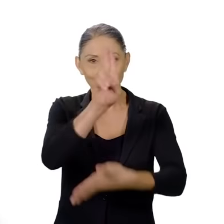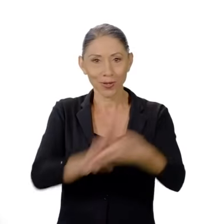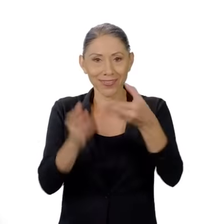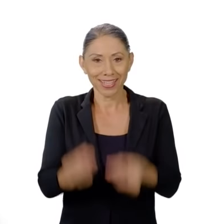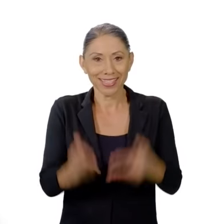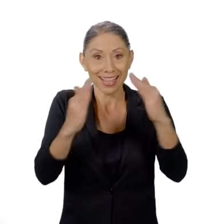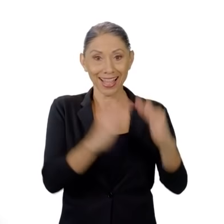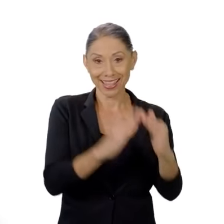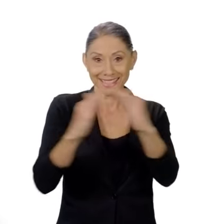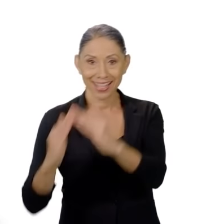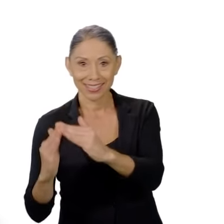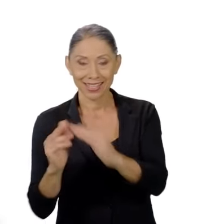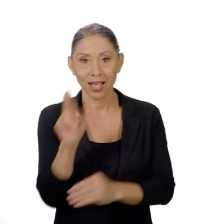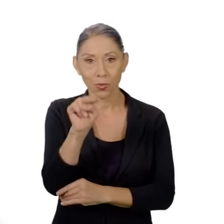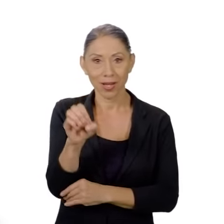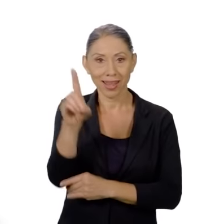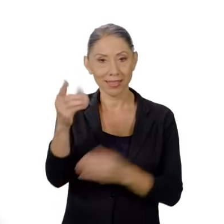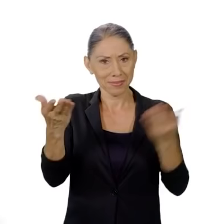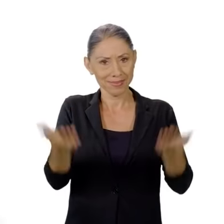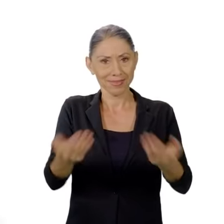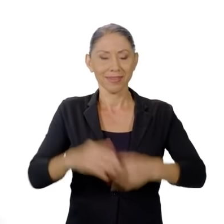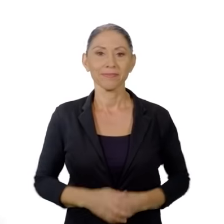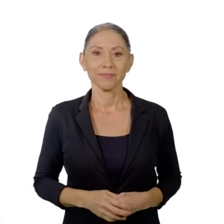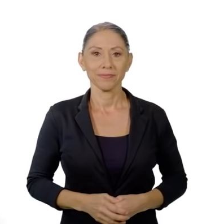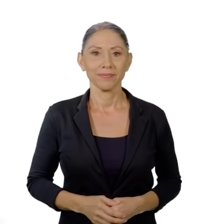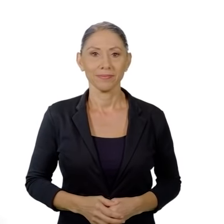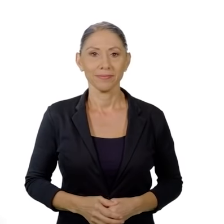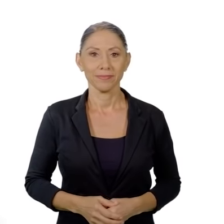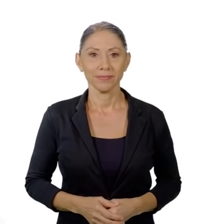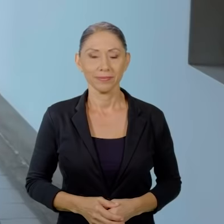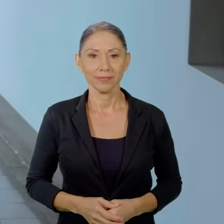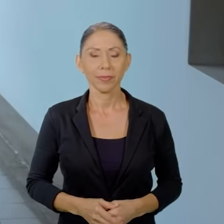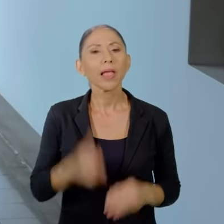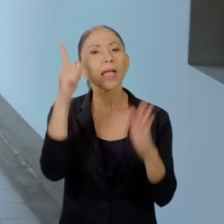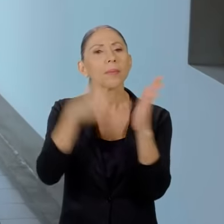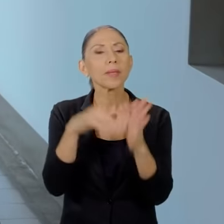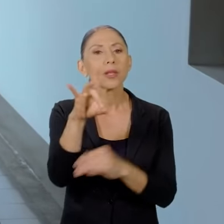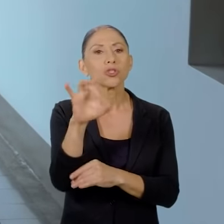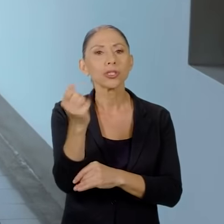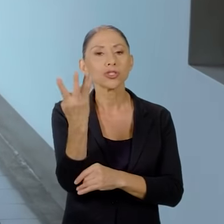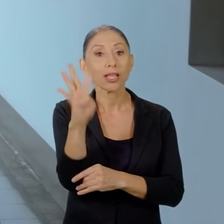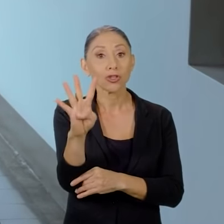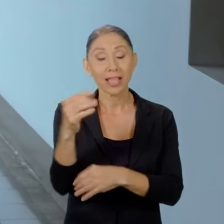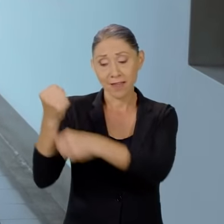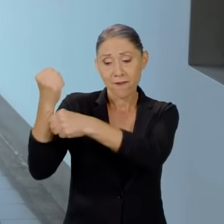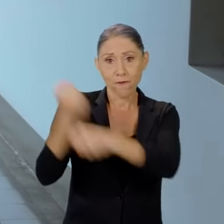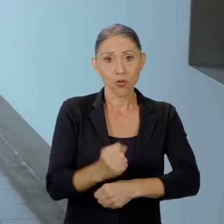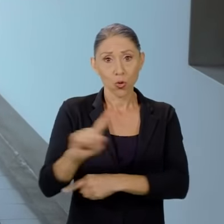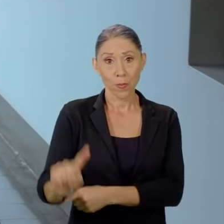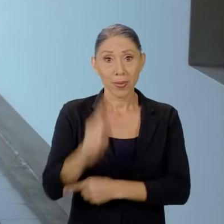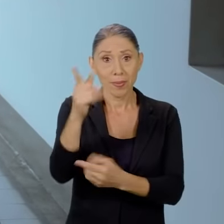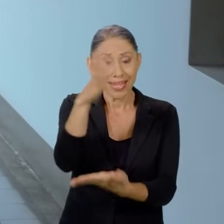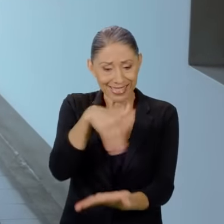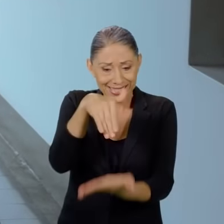La Universidad Estatal a Distancia, UNED, presenta. En 1814 se fundó